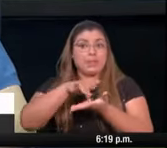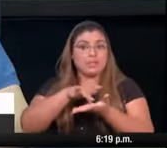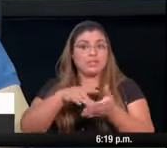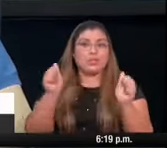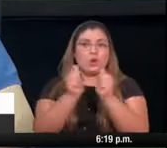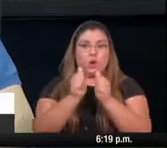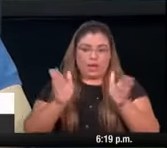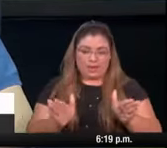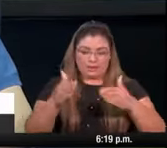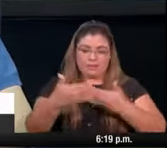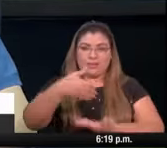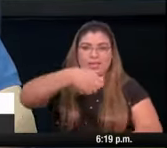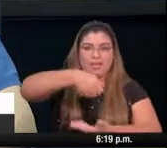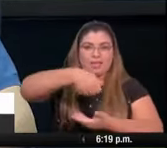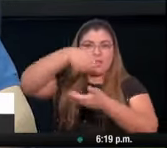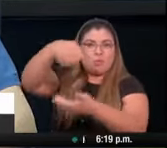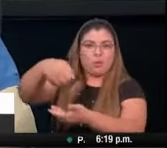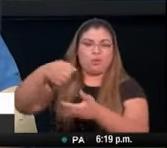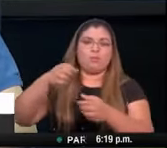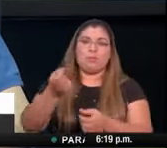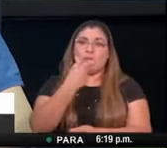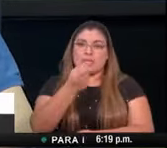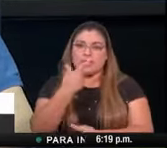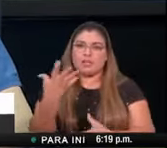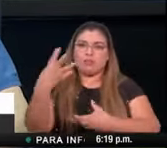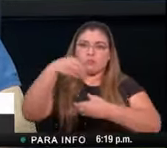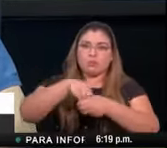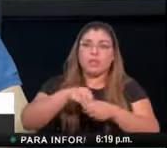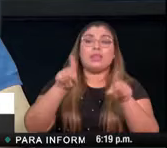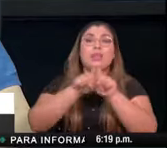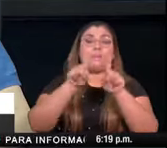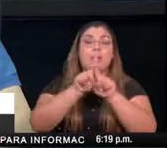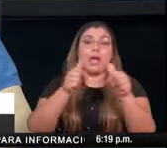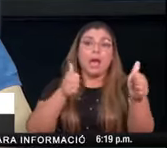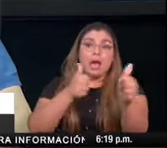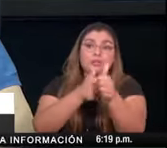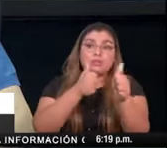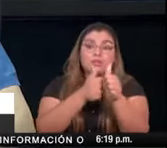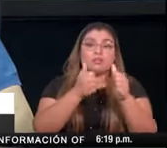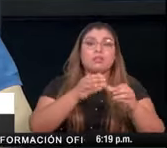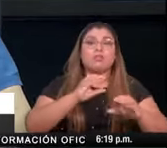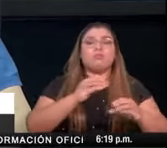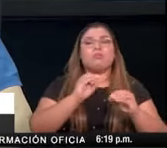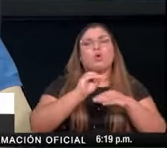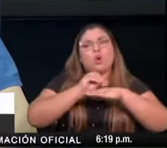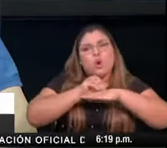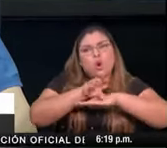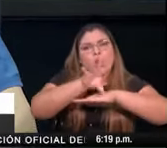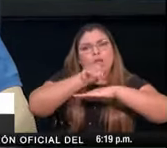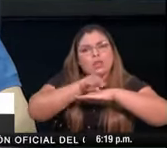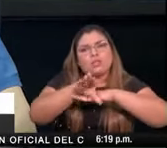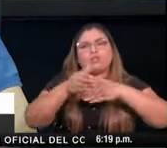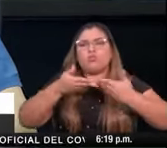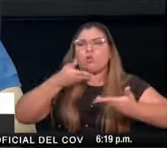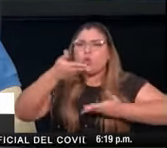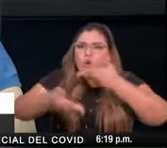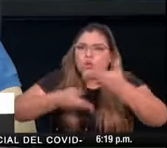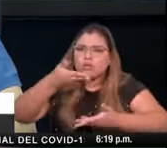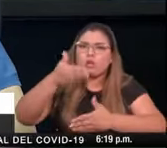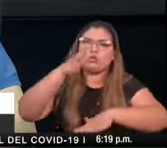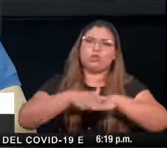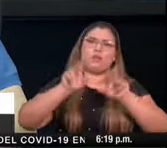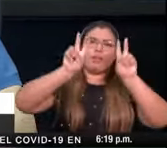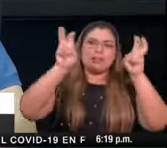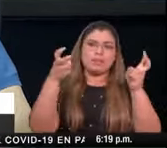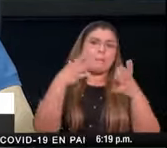protégete panamá y también llevando no solo asistencia social sino orientación necesaria en materia de